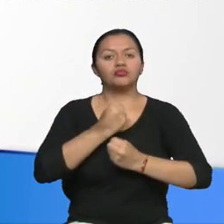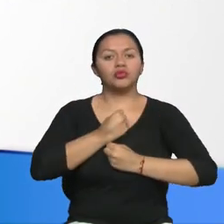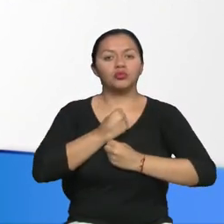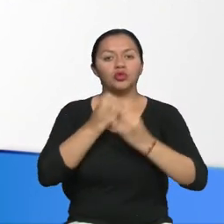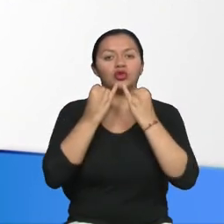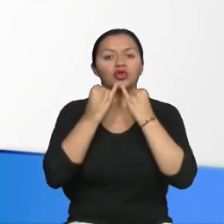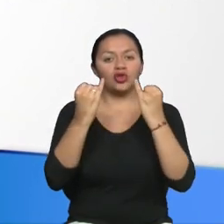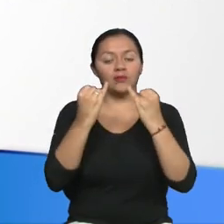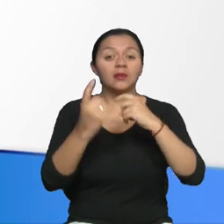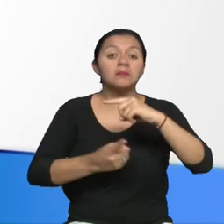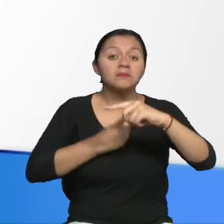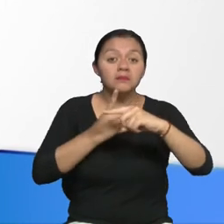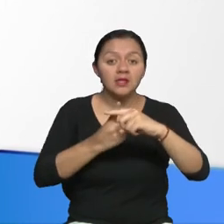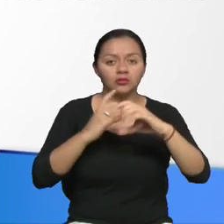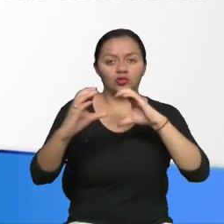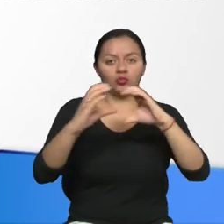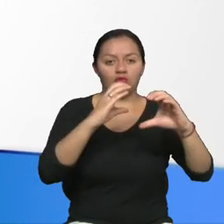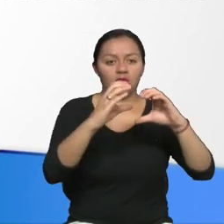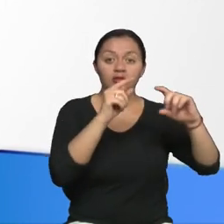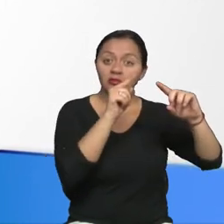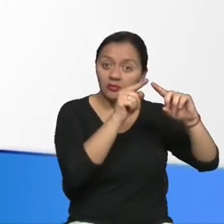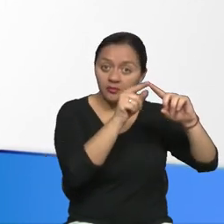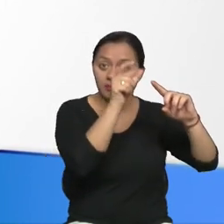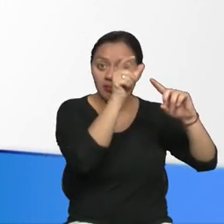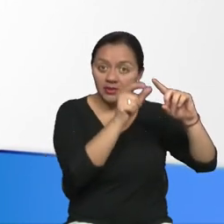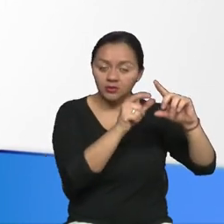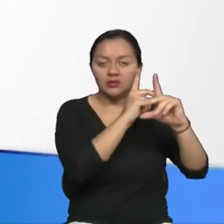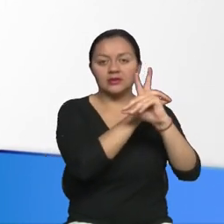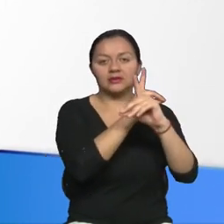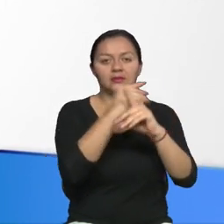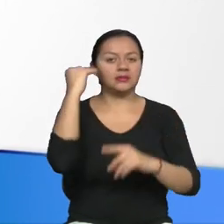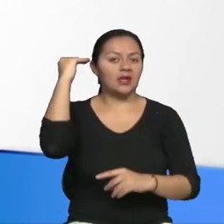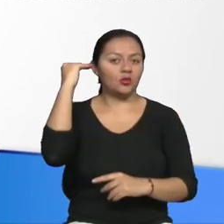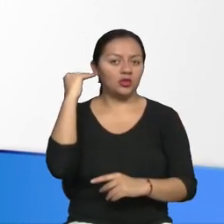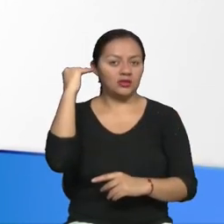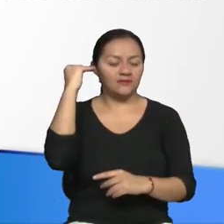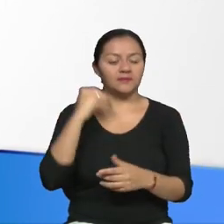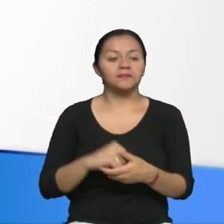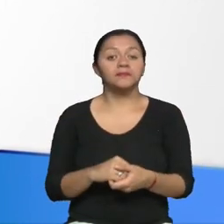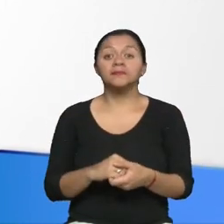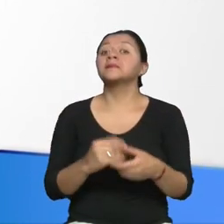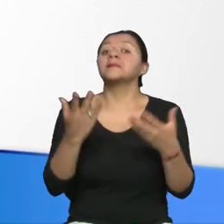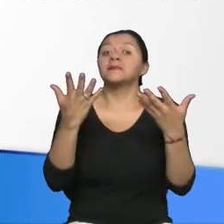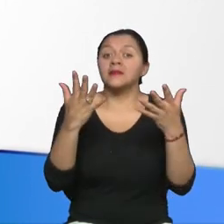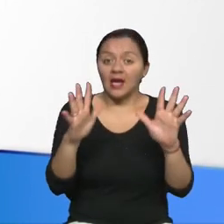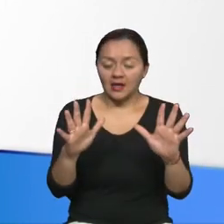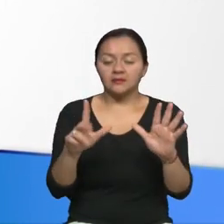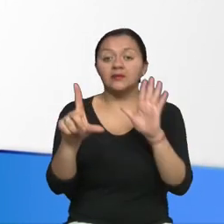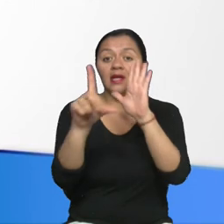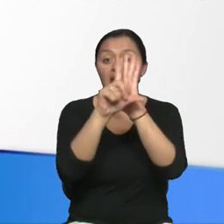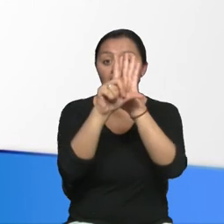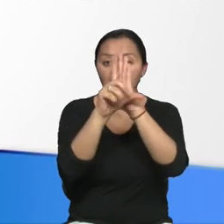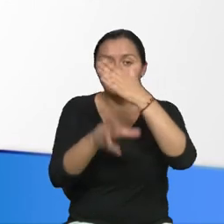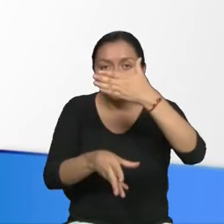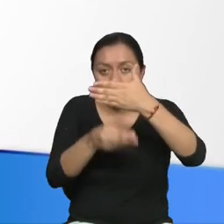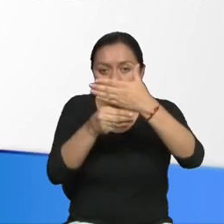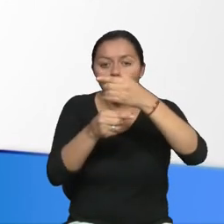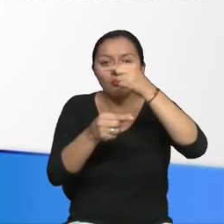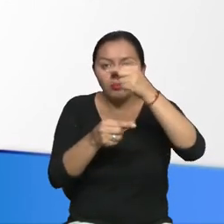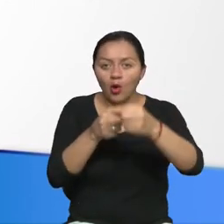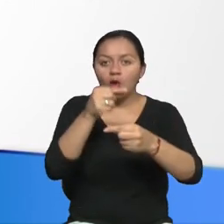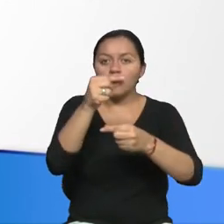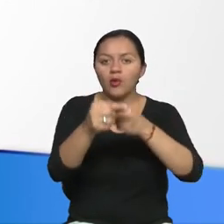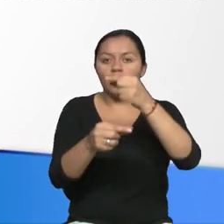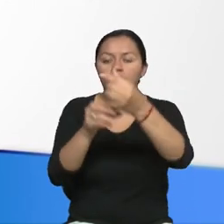y medio de comunicación de las personas con discapacidad auditiva. Además, norma que se incorpore progresivamente